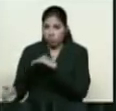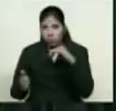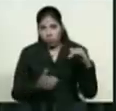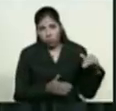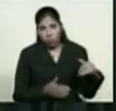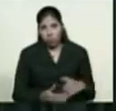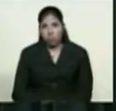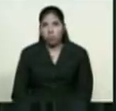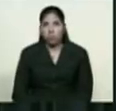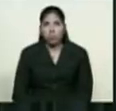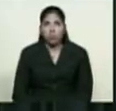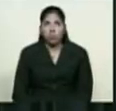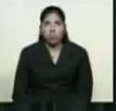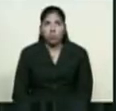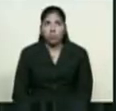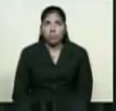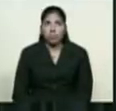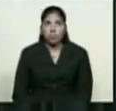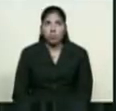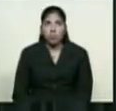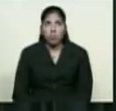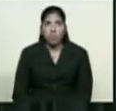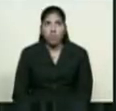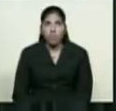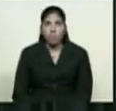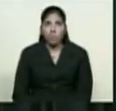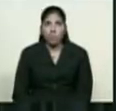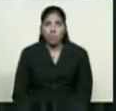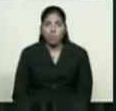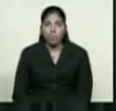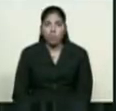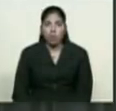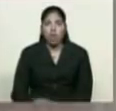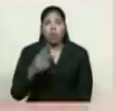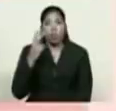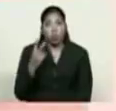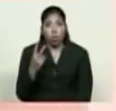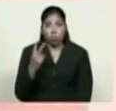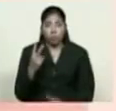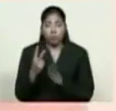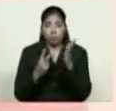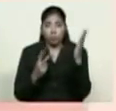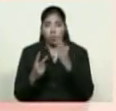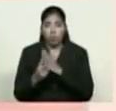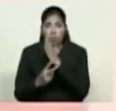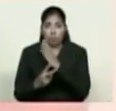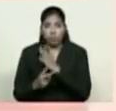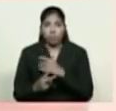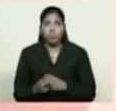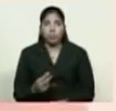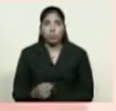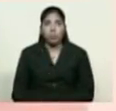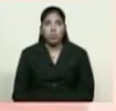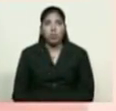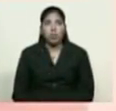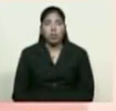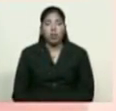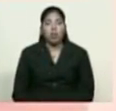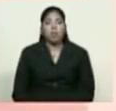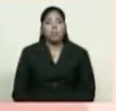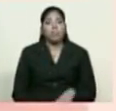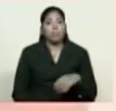nuevo cono monetario, ya que tiene dos expresiones o dos denominaciones, en formato de monedas y ocho